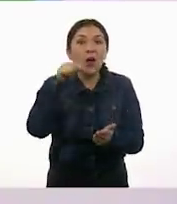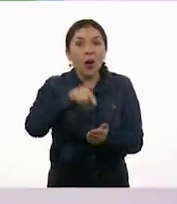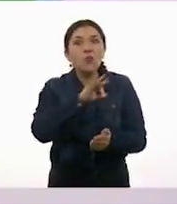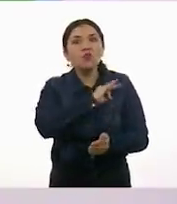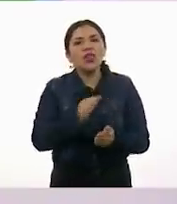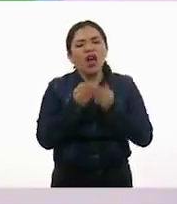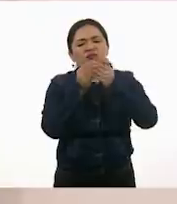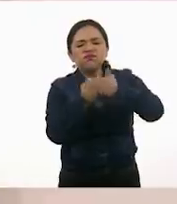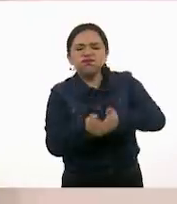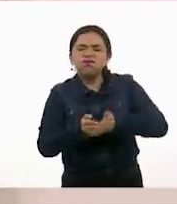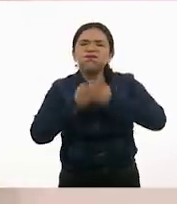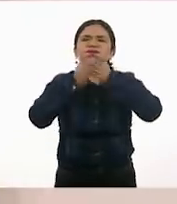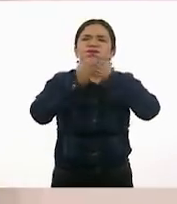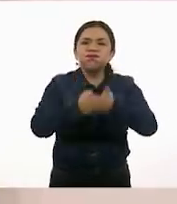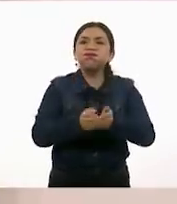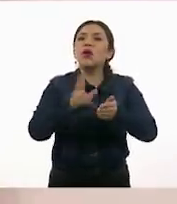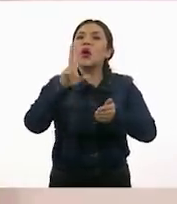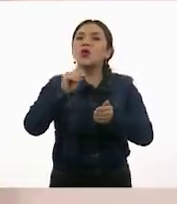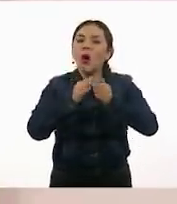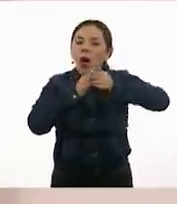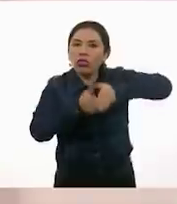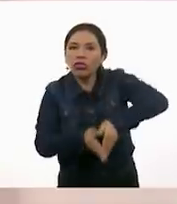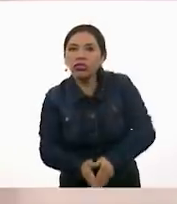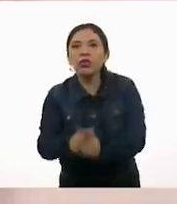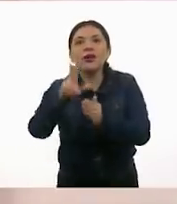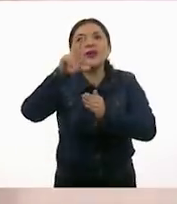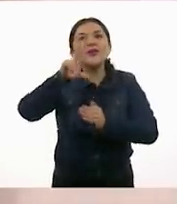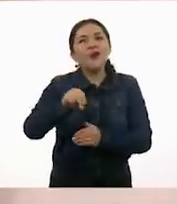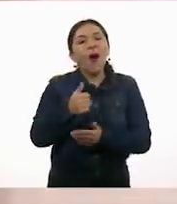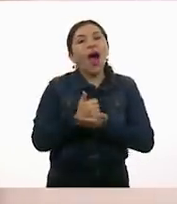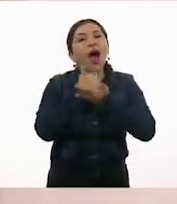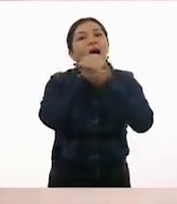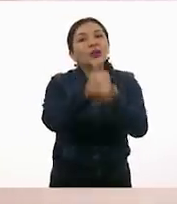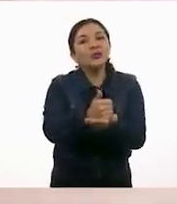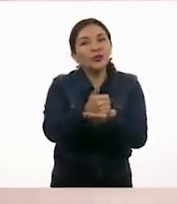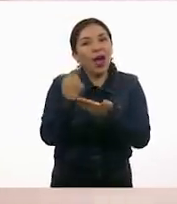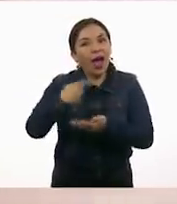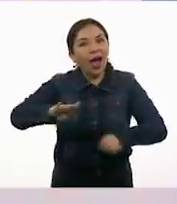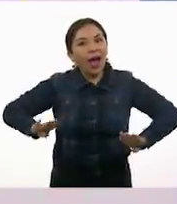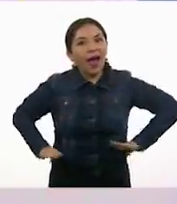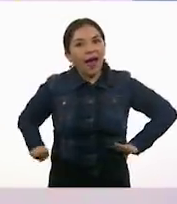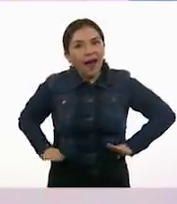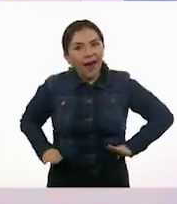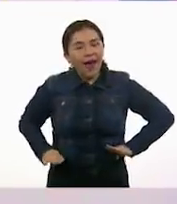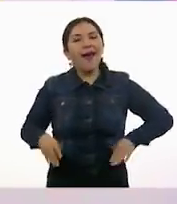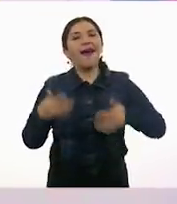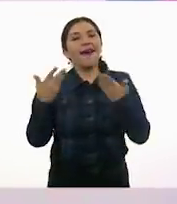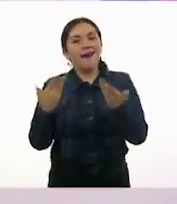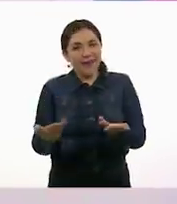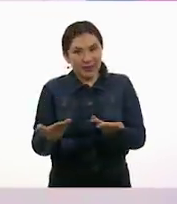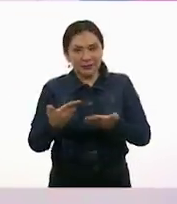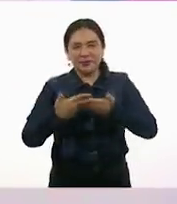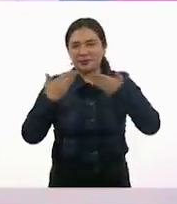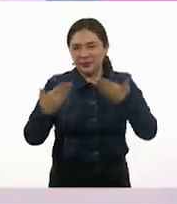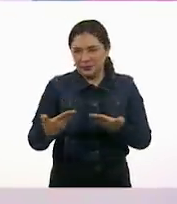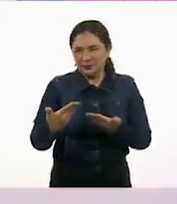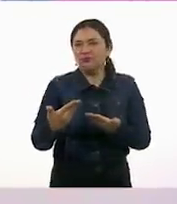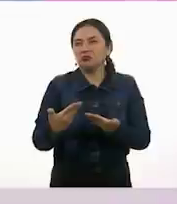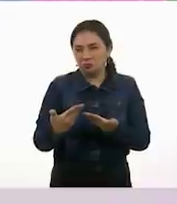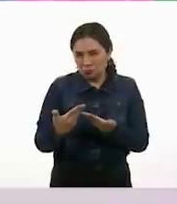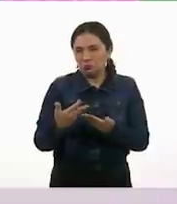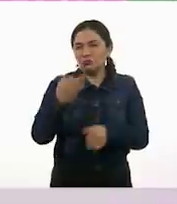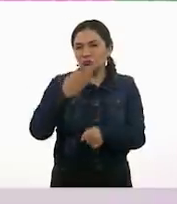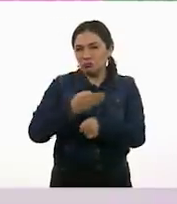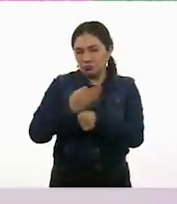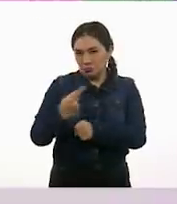hunda el barco porque tiene una forma muy particular para que no se hunda. Entonces, ¿te parece si empezamos